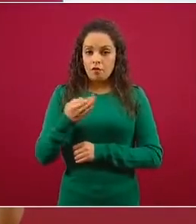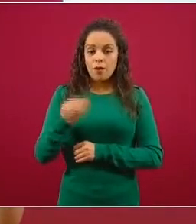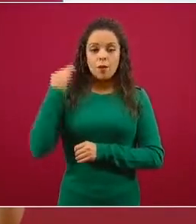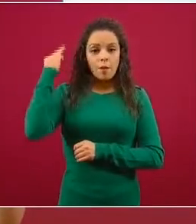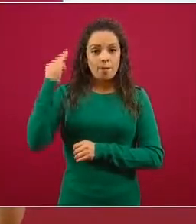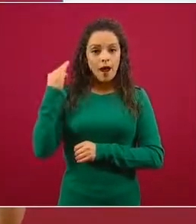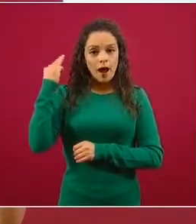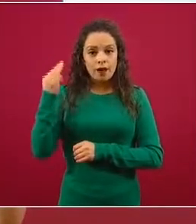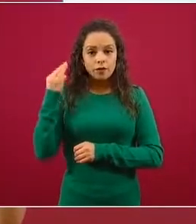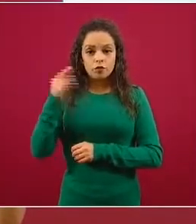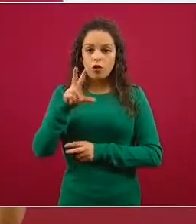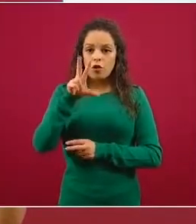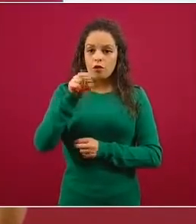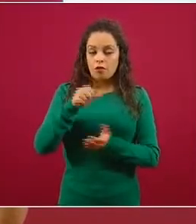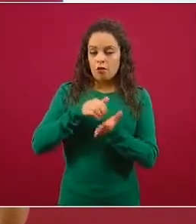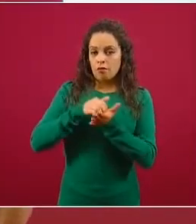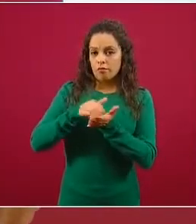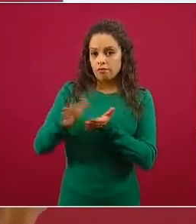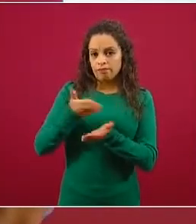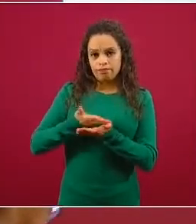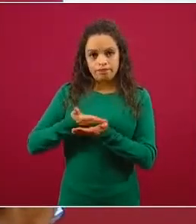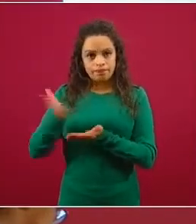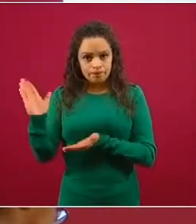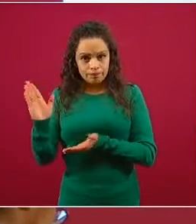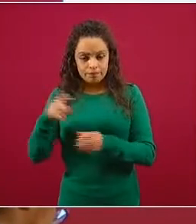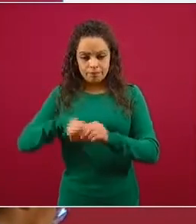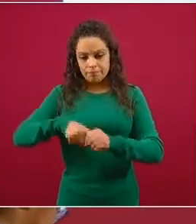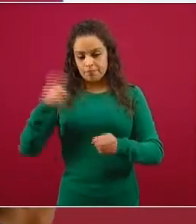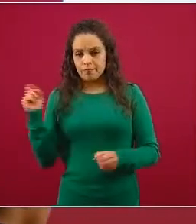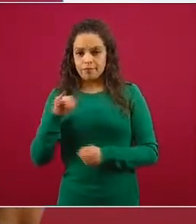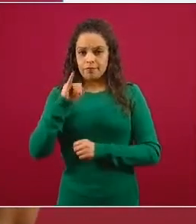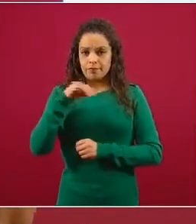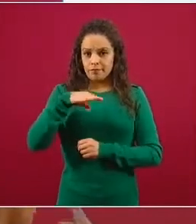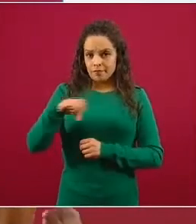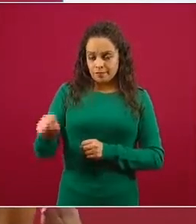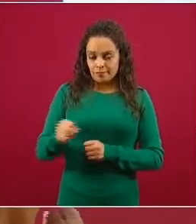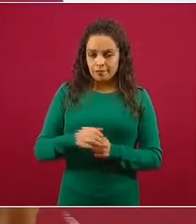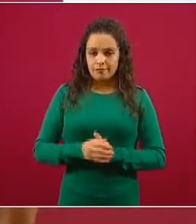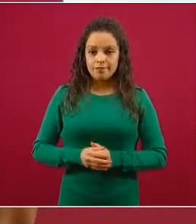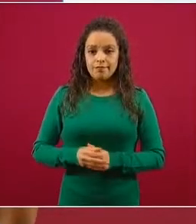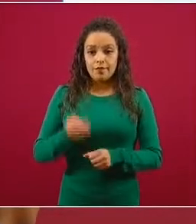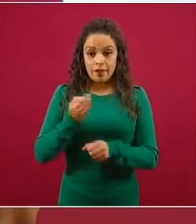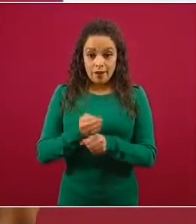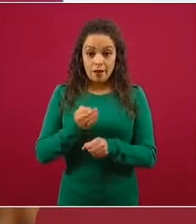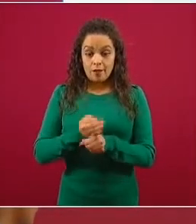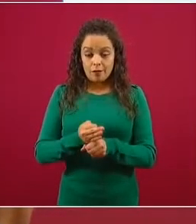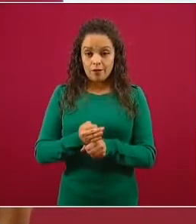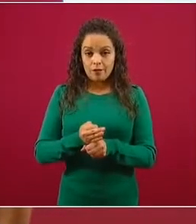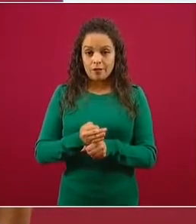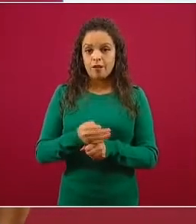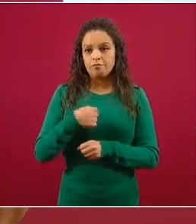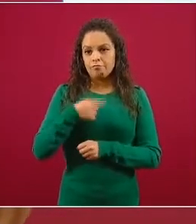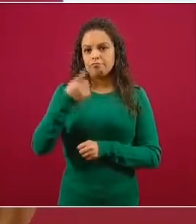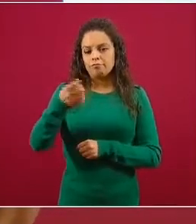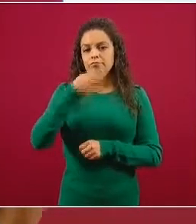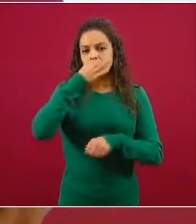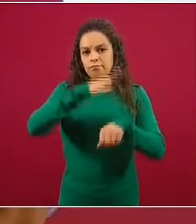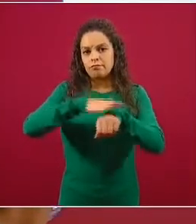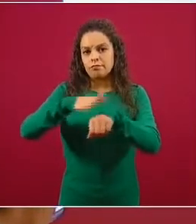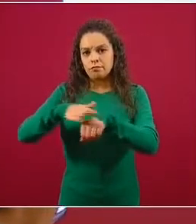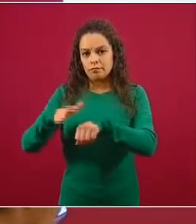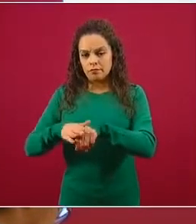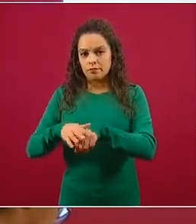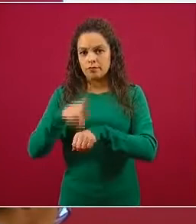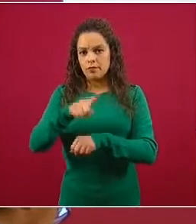no los dieron de baja y ahora lo que nosotros estamos invitándolos es a que acudan a la página del Seguro Social y